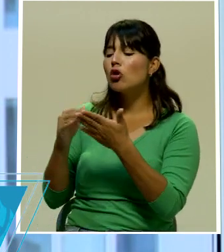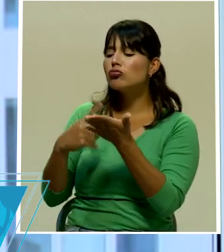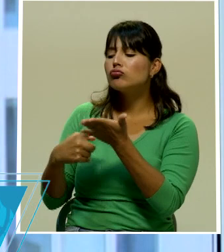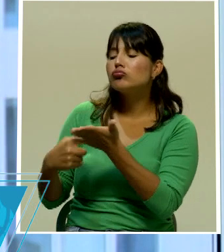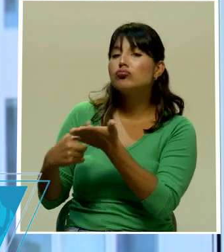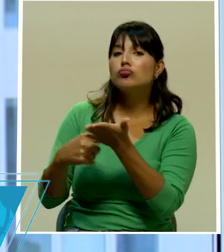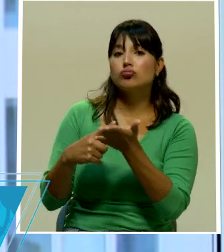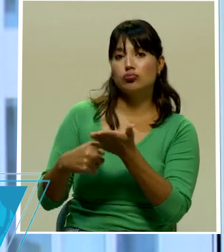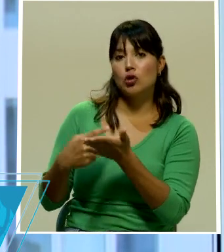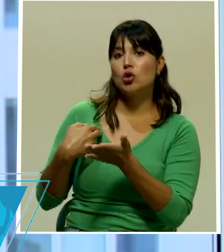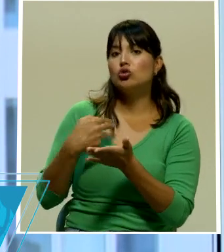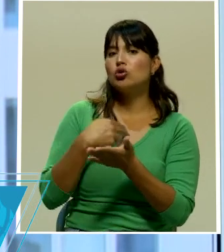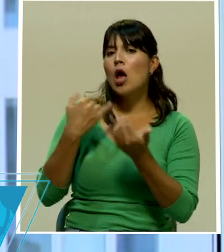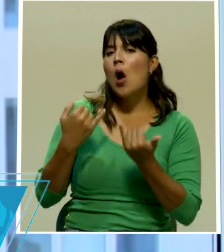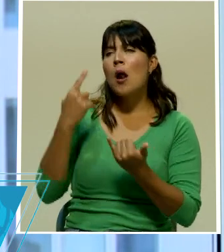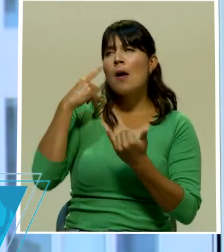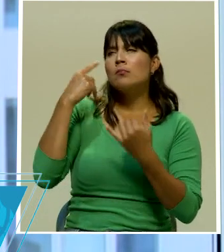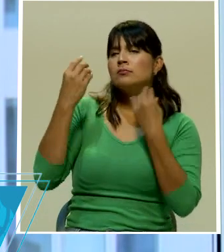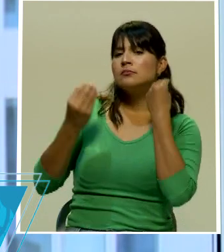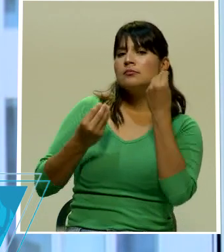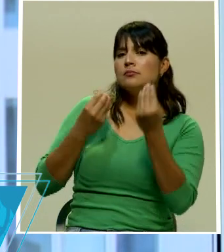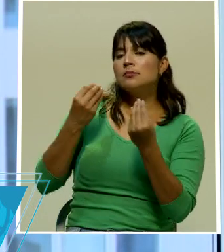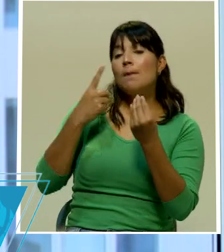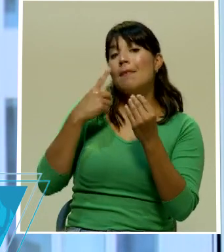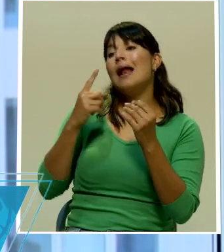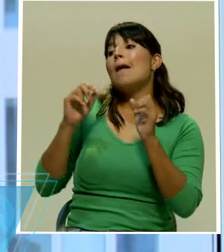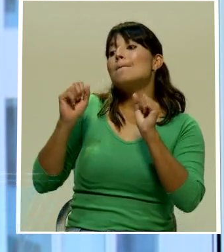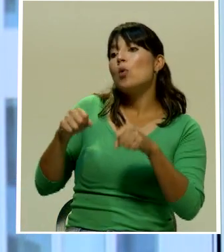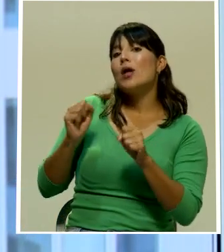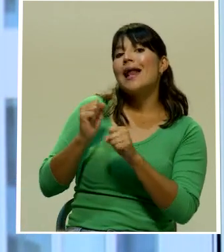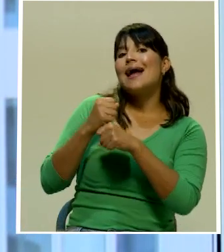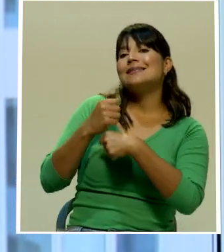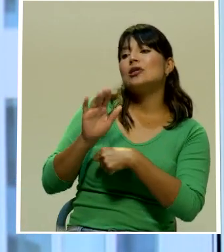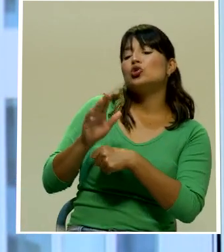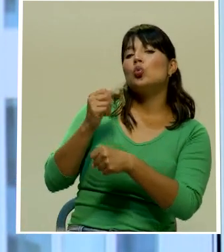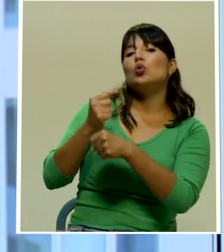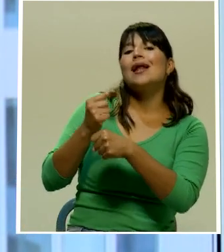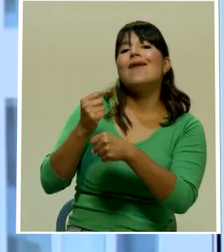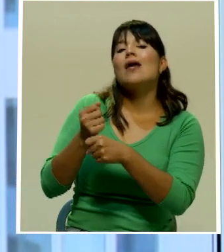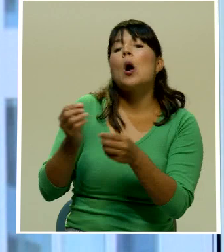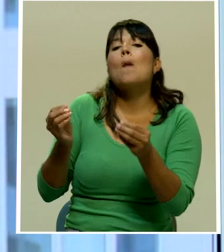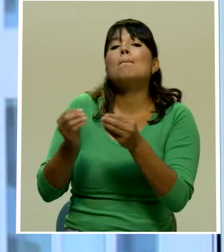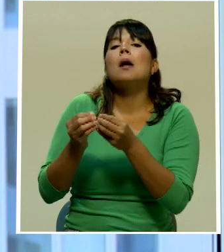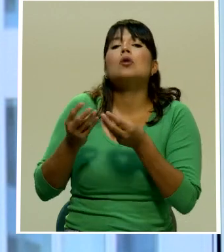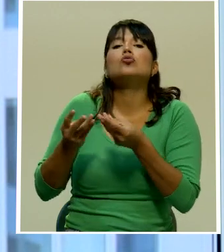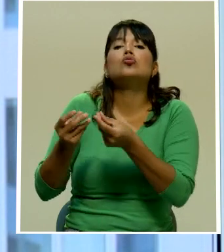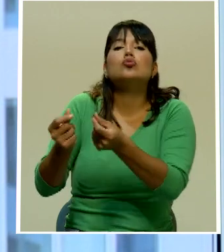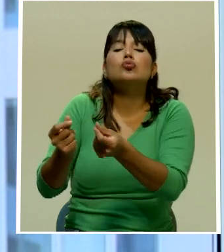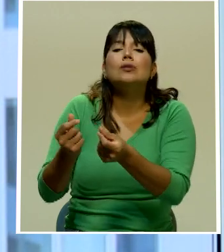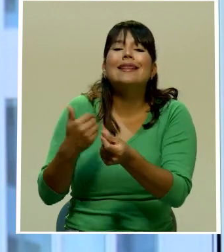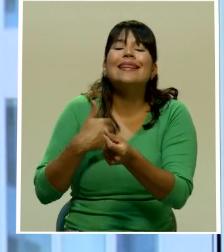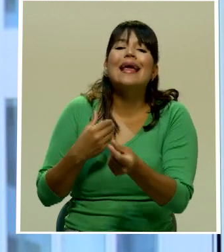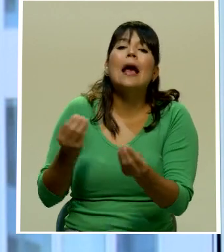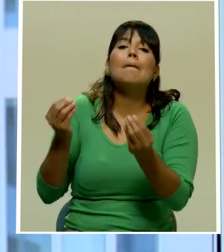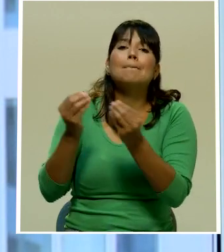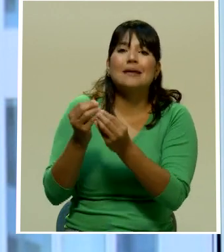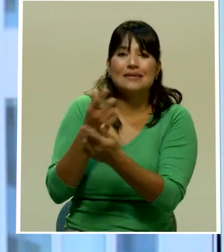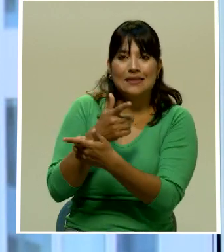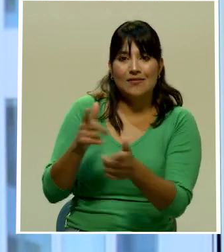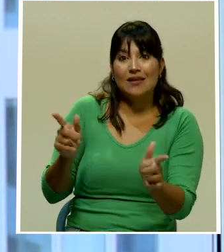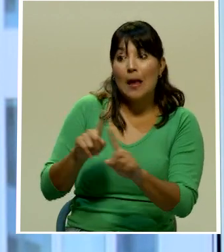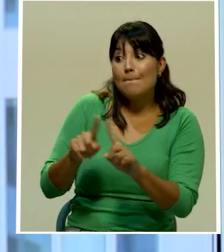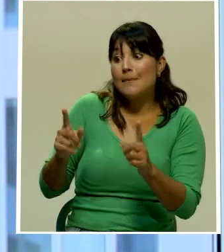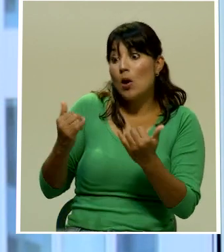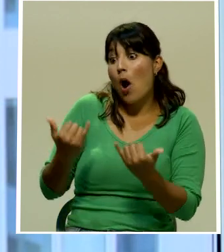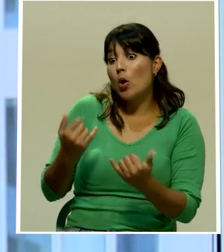ver de qué manera podemos hacer que el trabajo de ustedes sea más amigable y tengan mayores facilidades pero no podría adelantarle porque